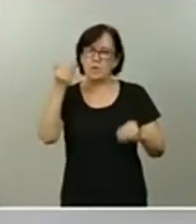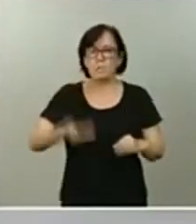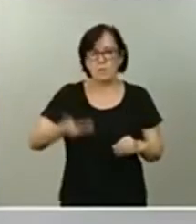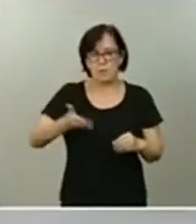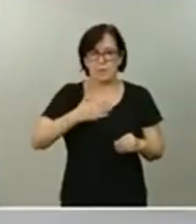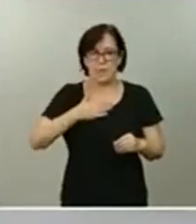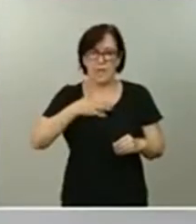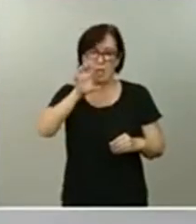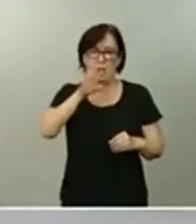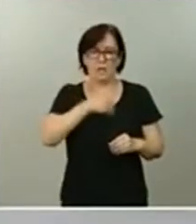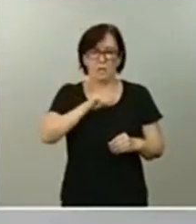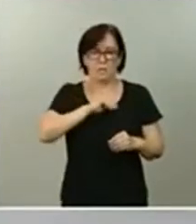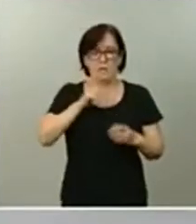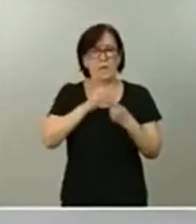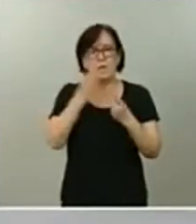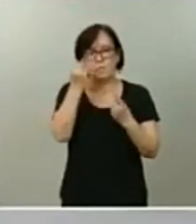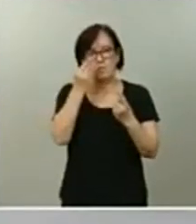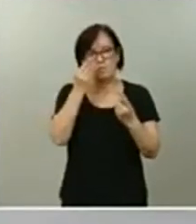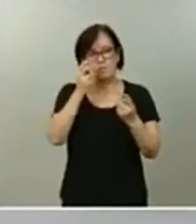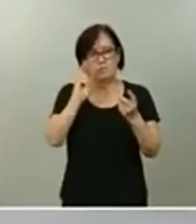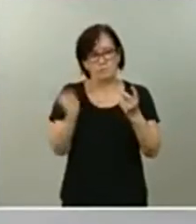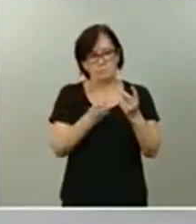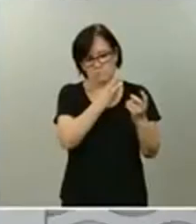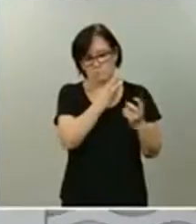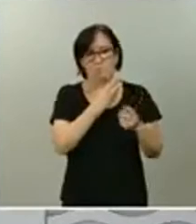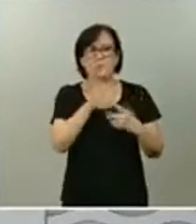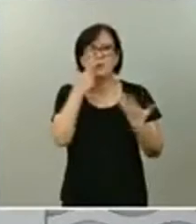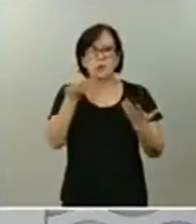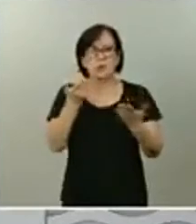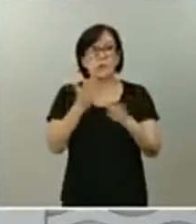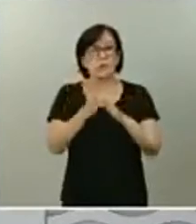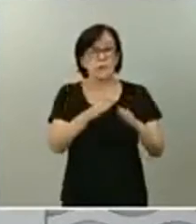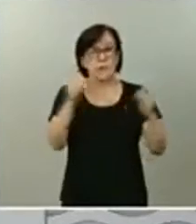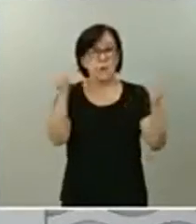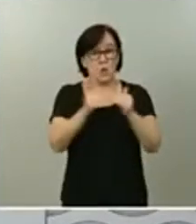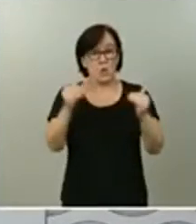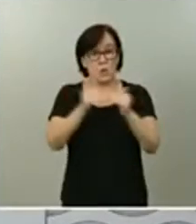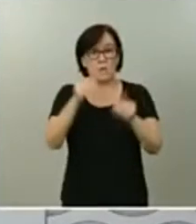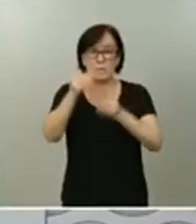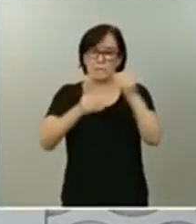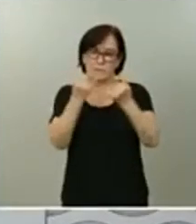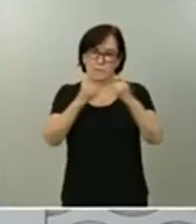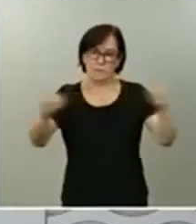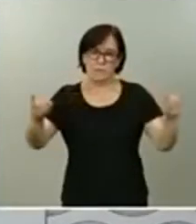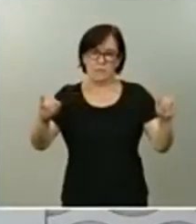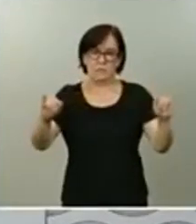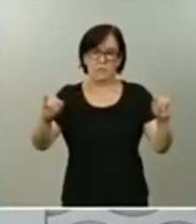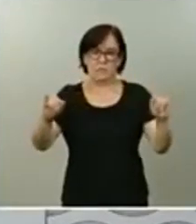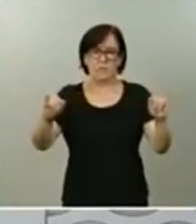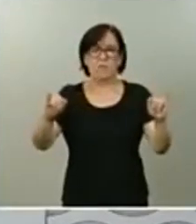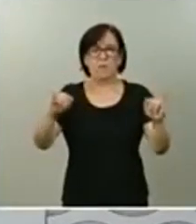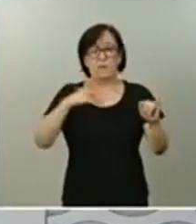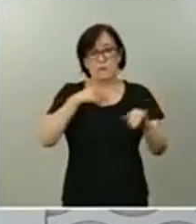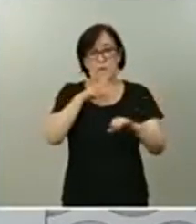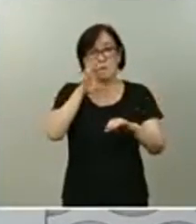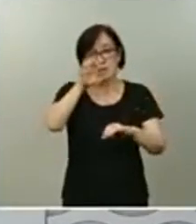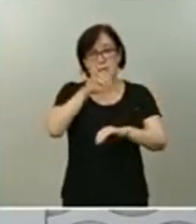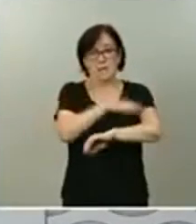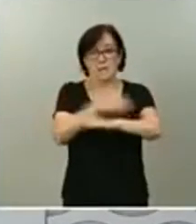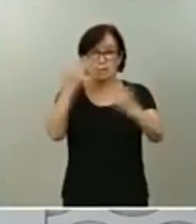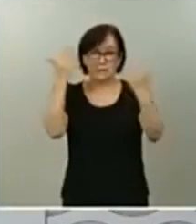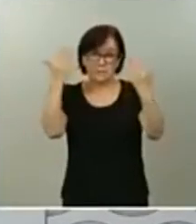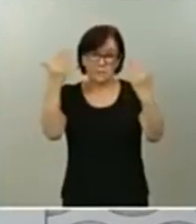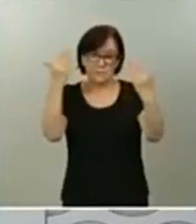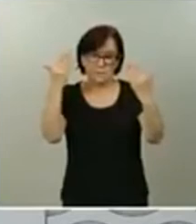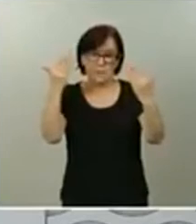en mucho sentido. Por un lado, este jueves vamos a celebrar la ceremonia de Estado en memoria de las víctimas de la COVID